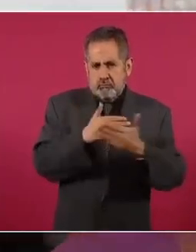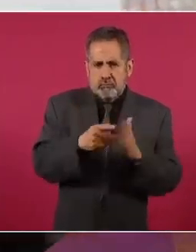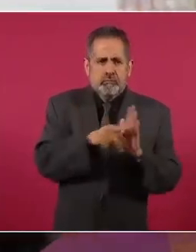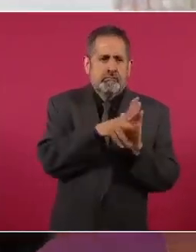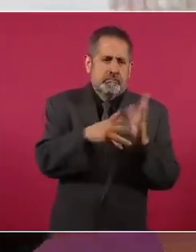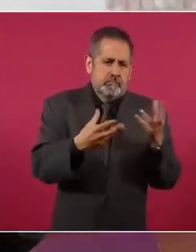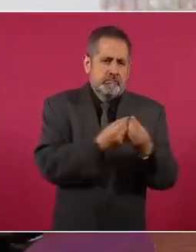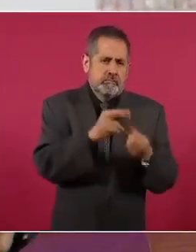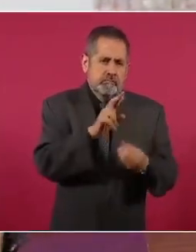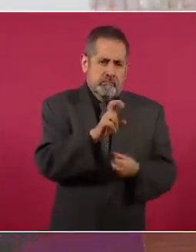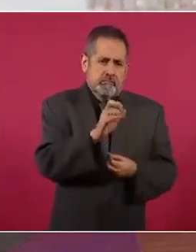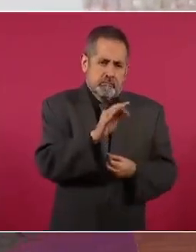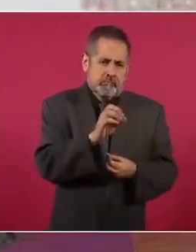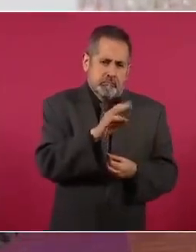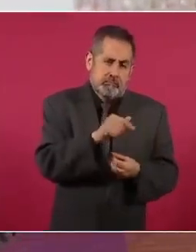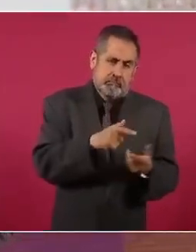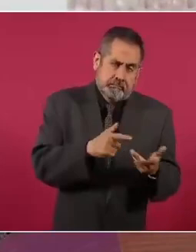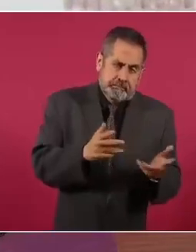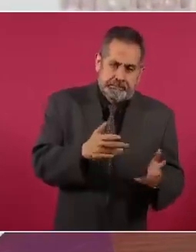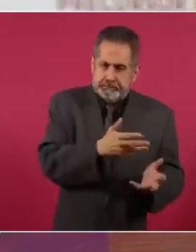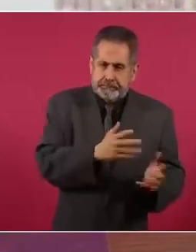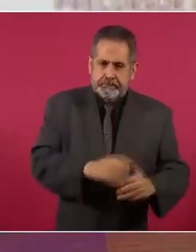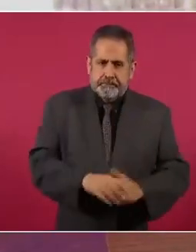Reforma. Pero